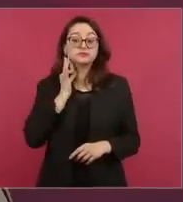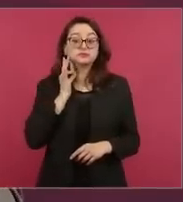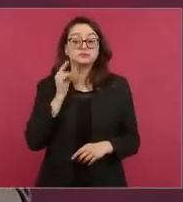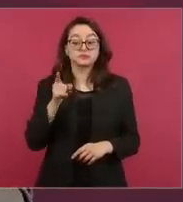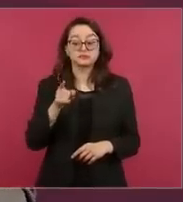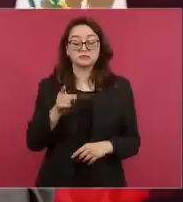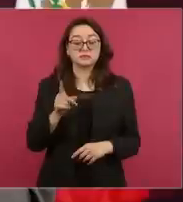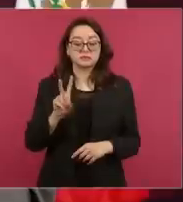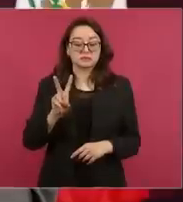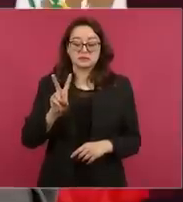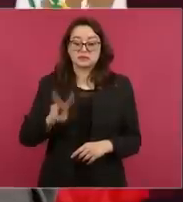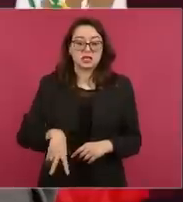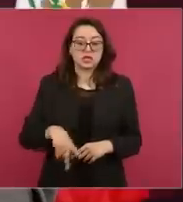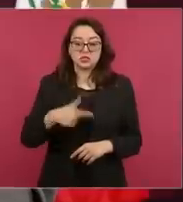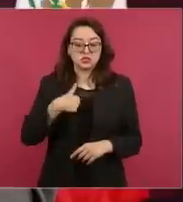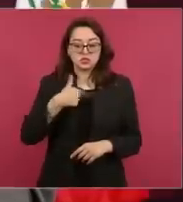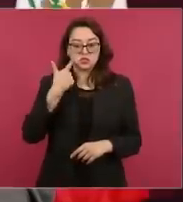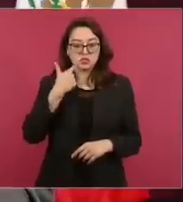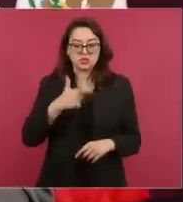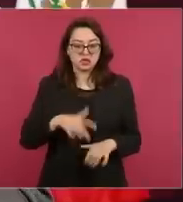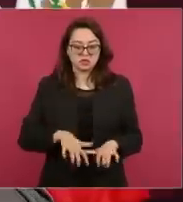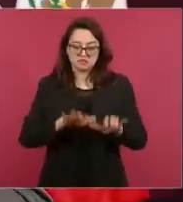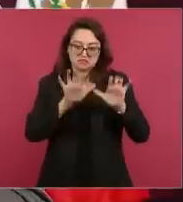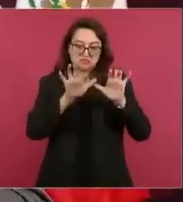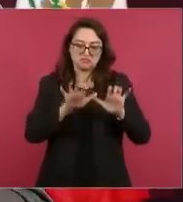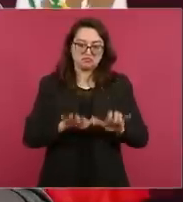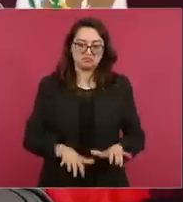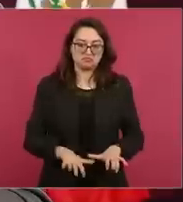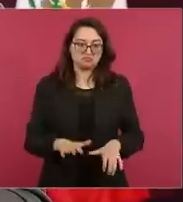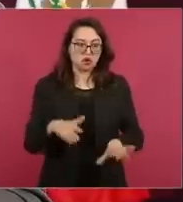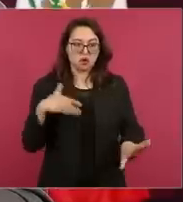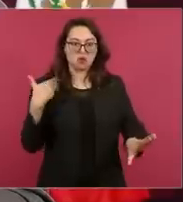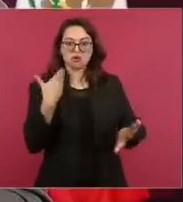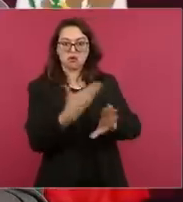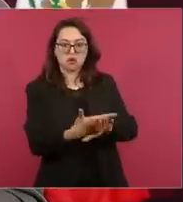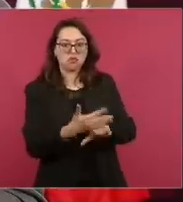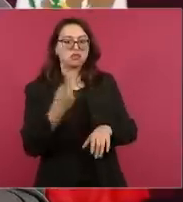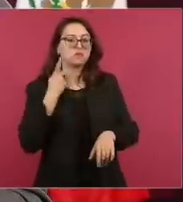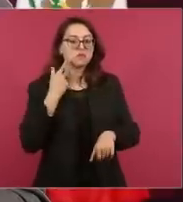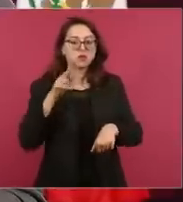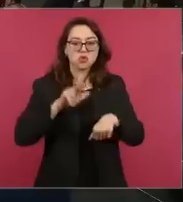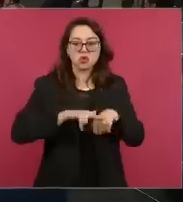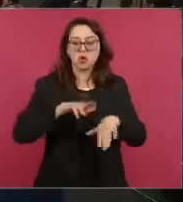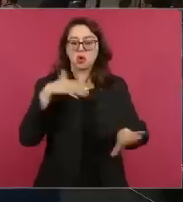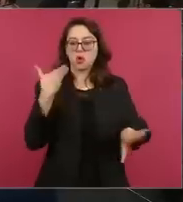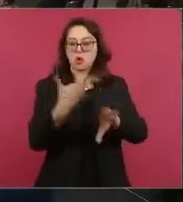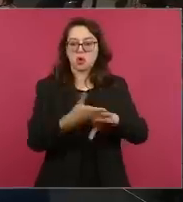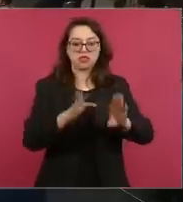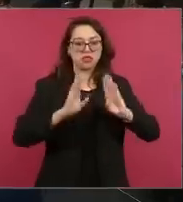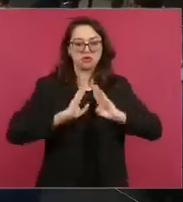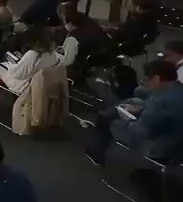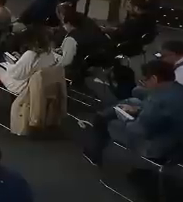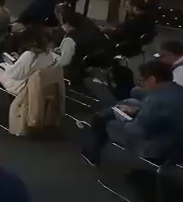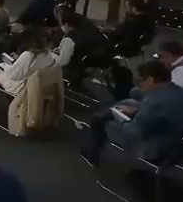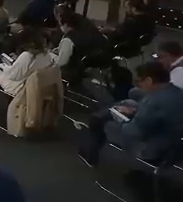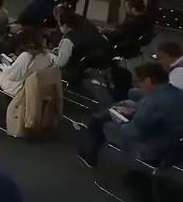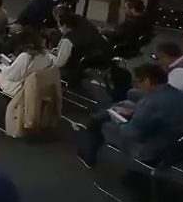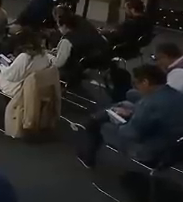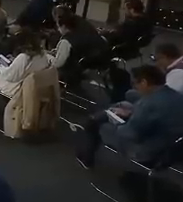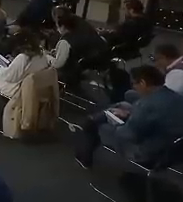terminó el fiscal Gertz Manero